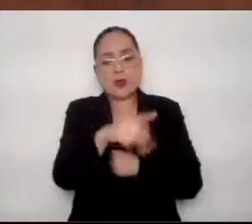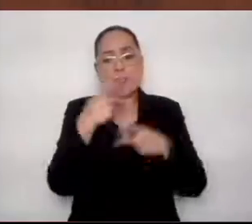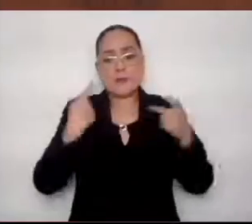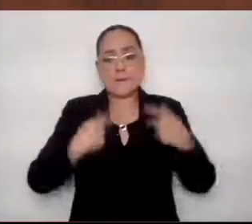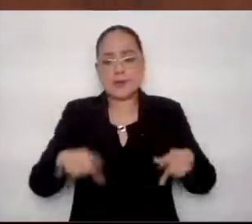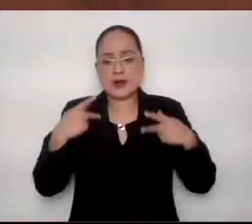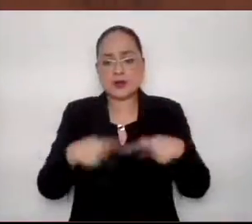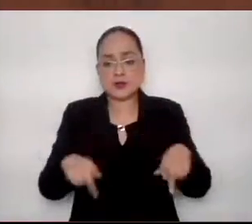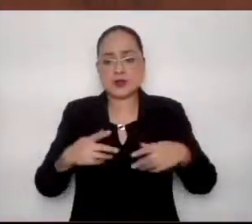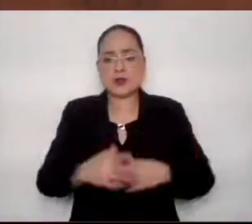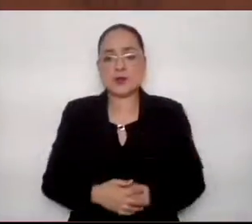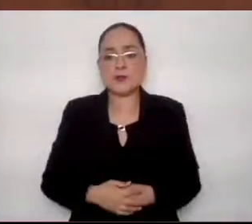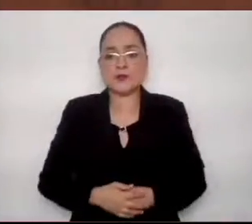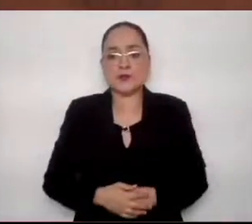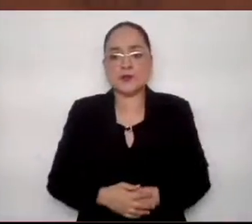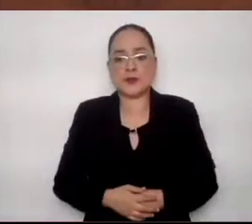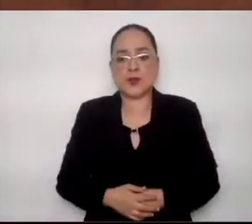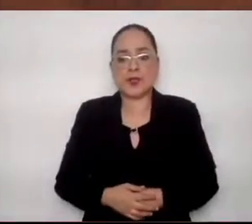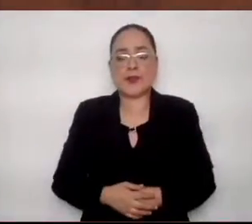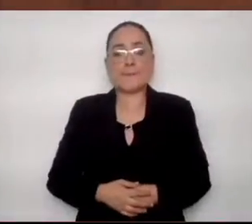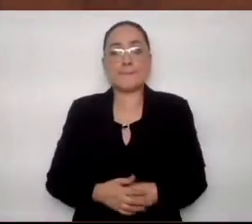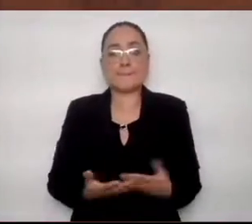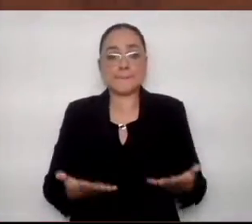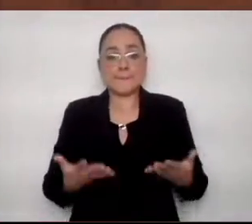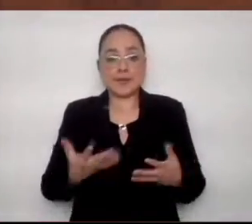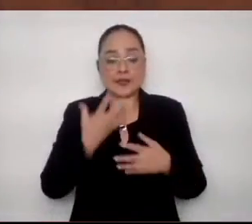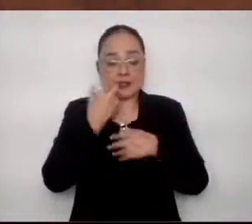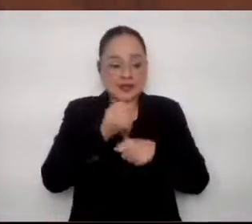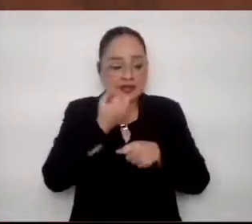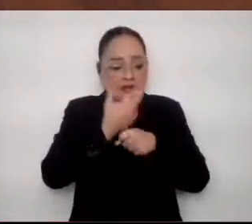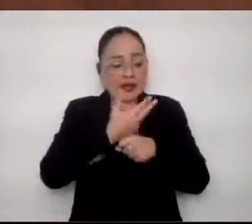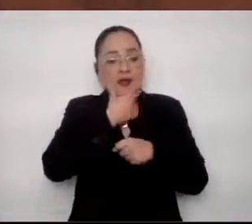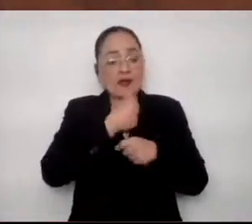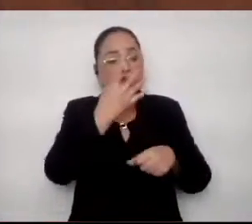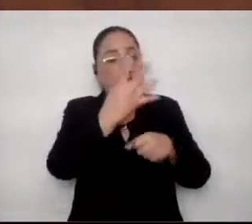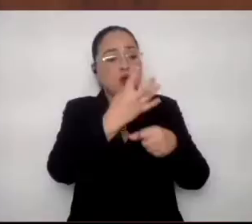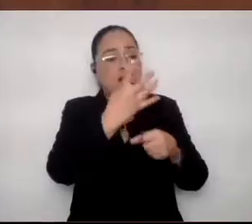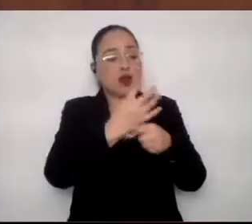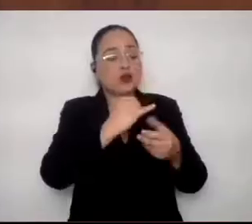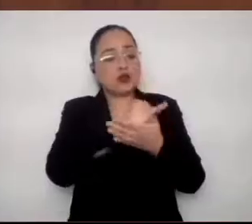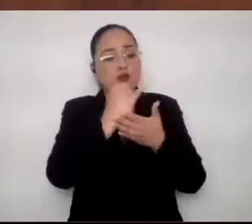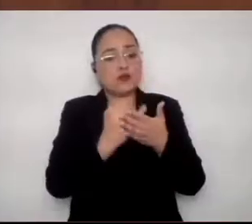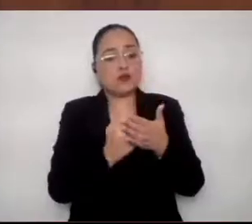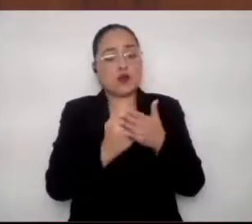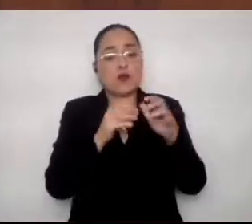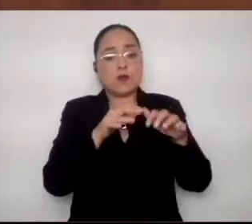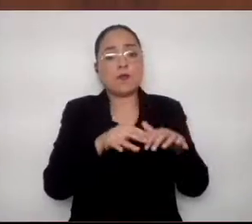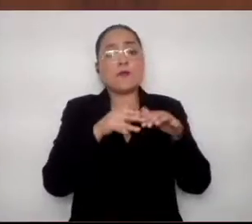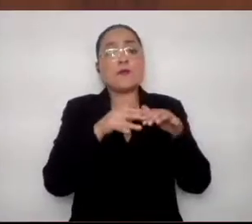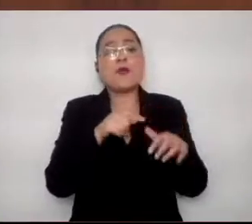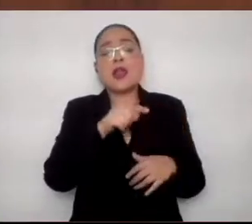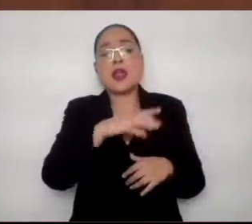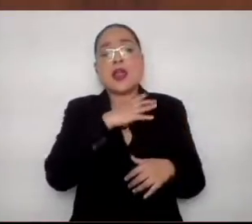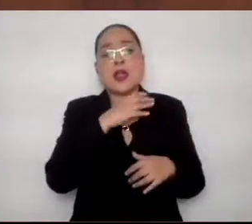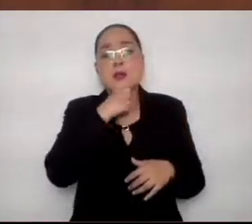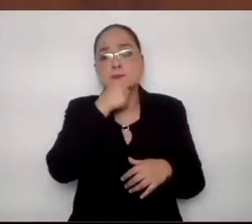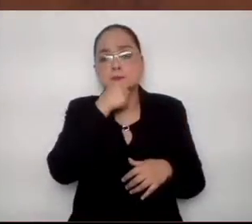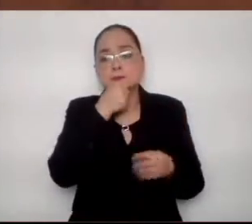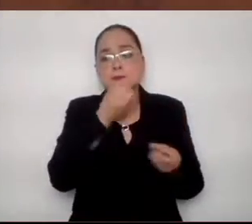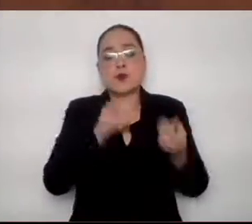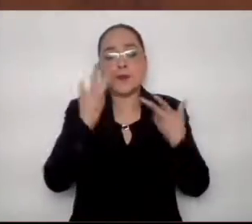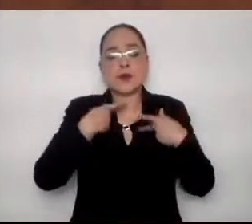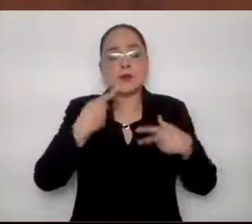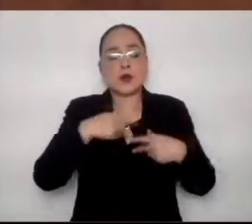expresó, señor secretario, en el cuarto informe el incremento de muertes reportadas durante el embarazo pasó del